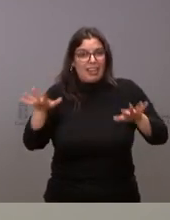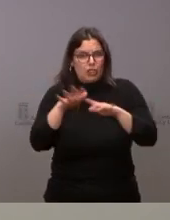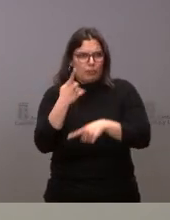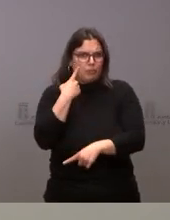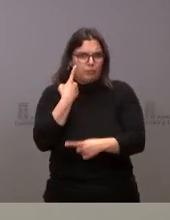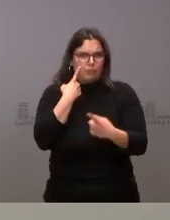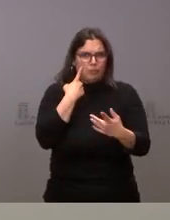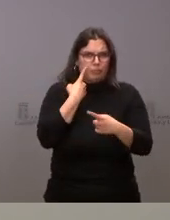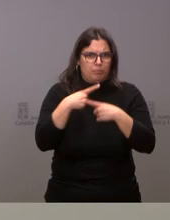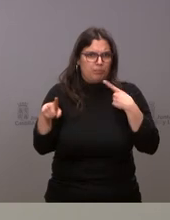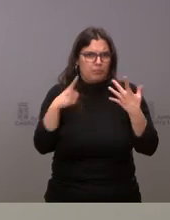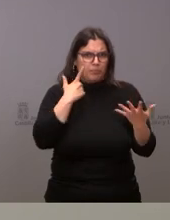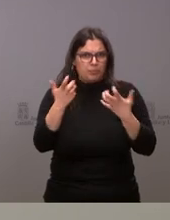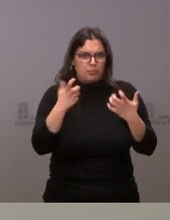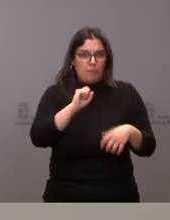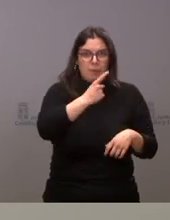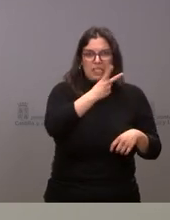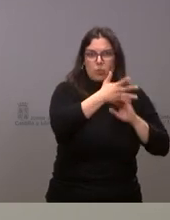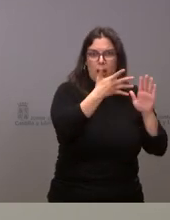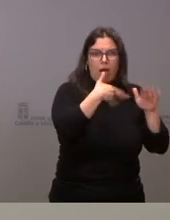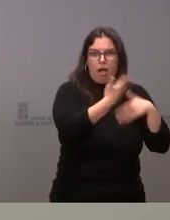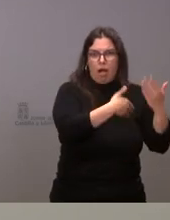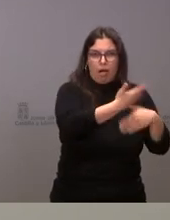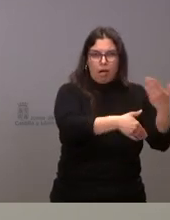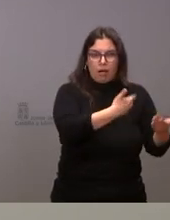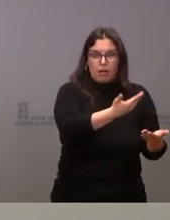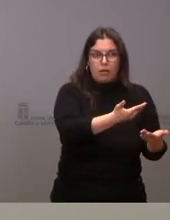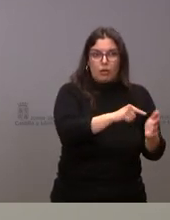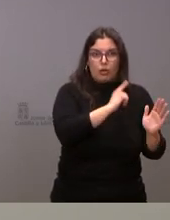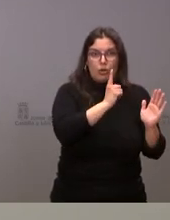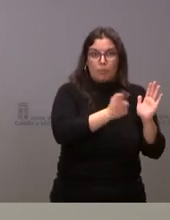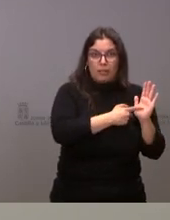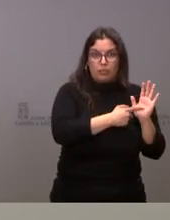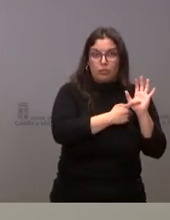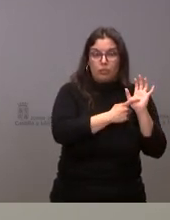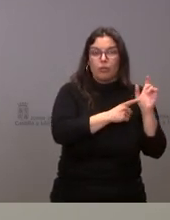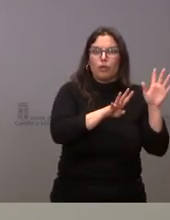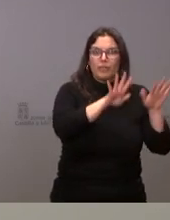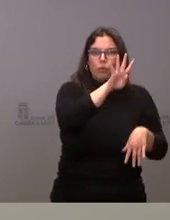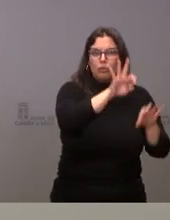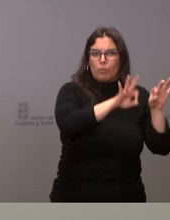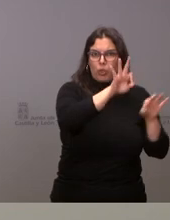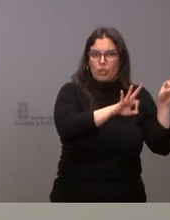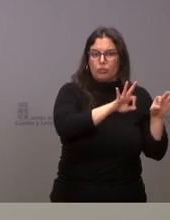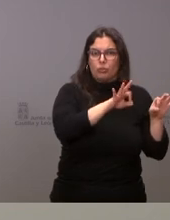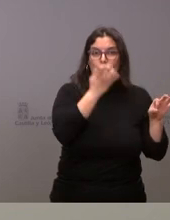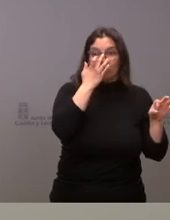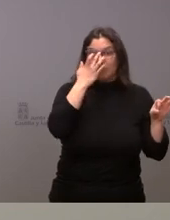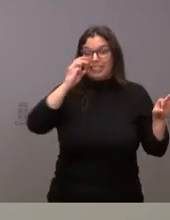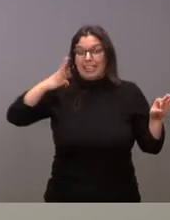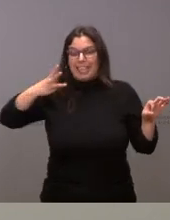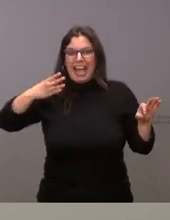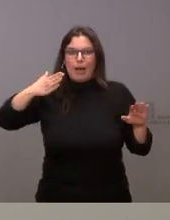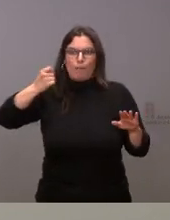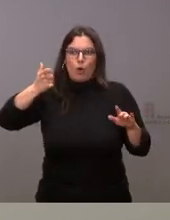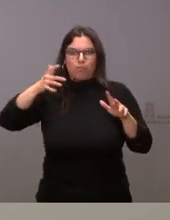notable entre las personas que recibieron la primera y la segunda dosis esa pauta completa que hemos suprado ya el 94% en Castilla y León con las que han recibido